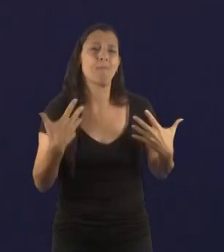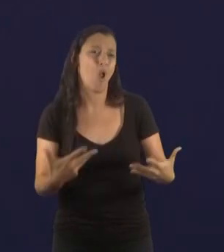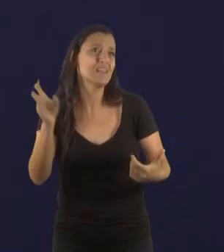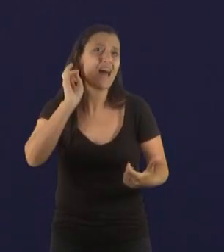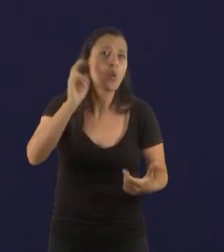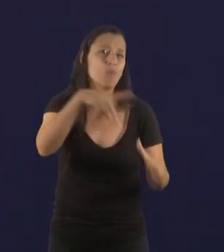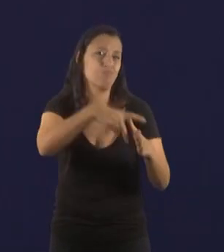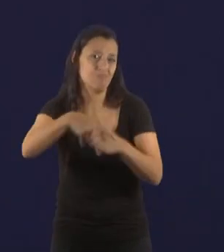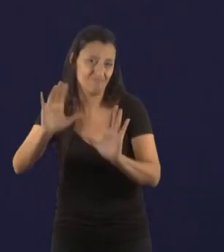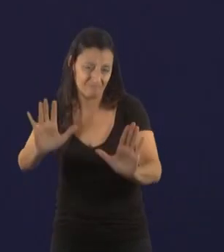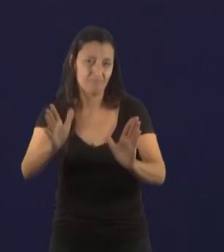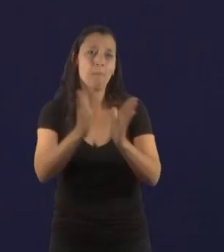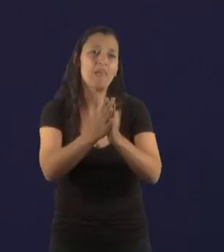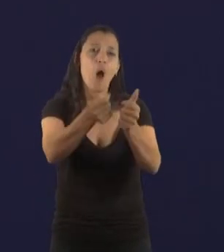molesto.